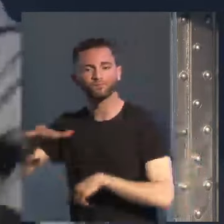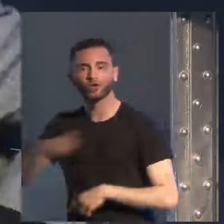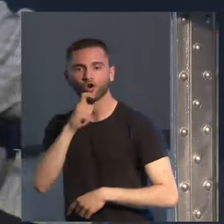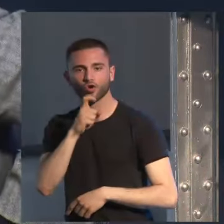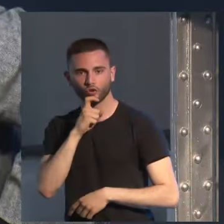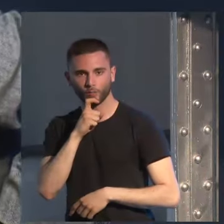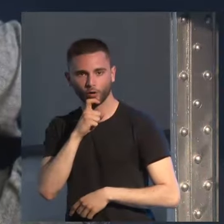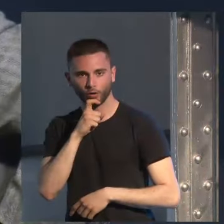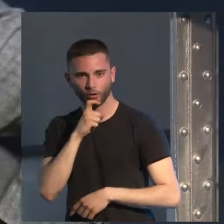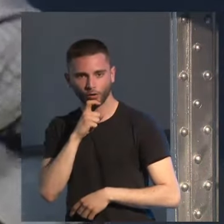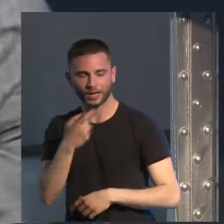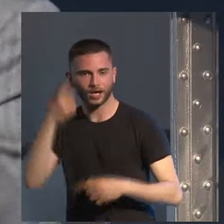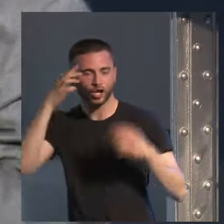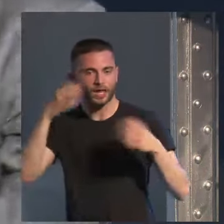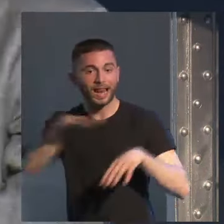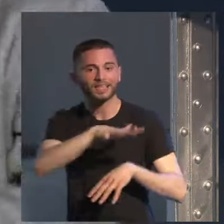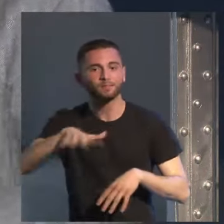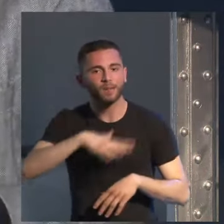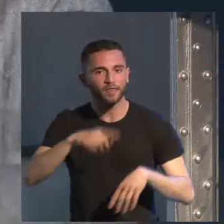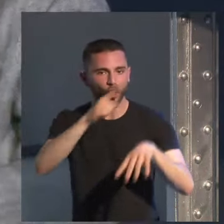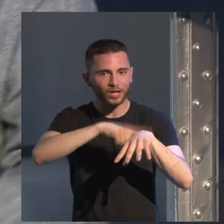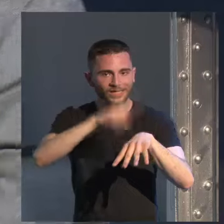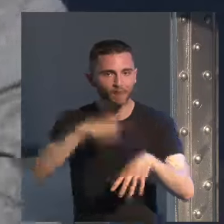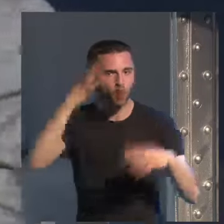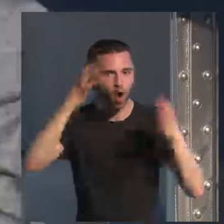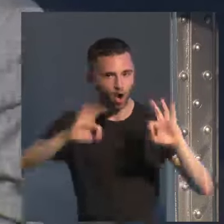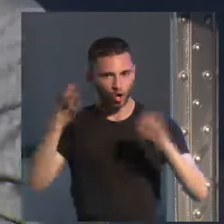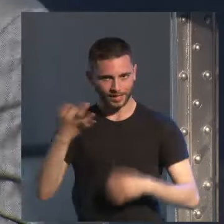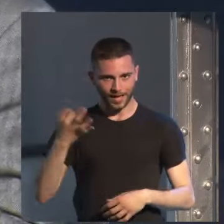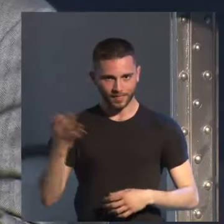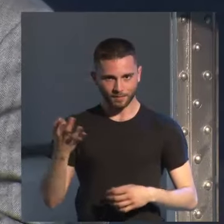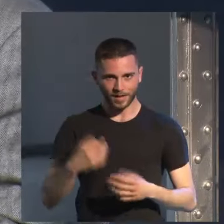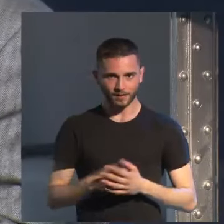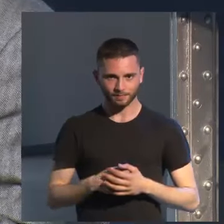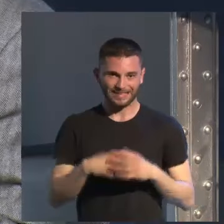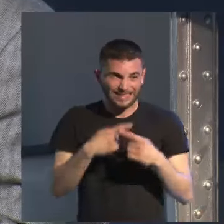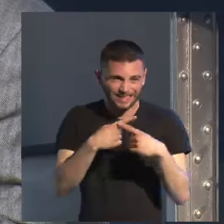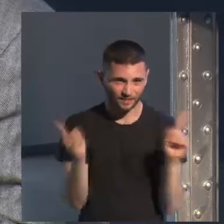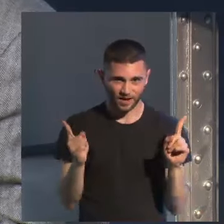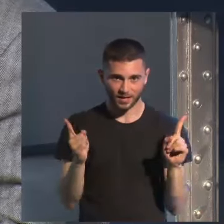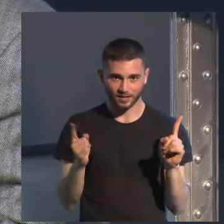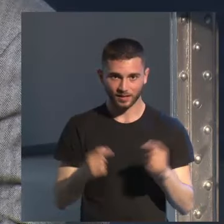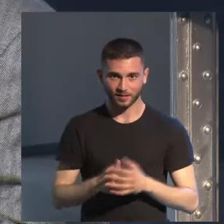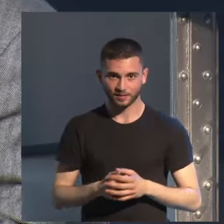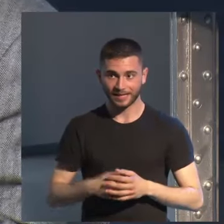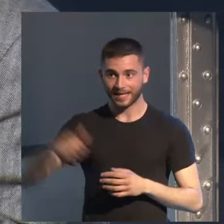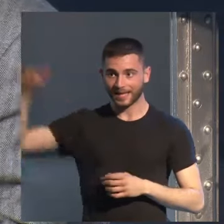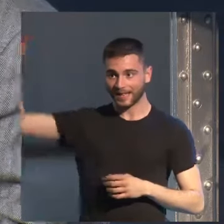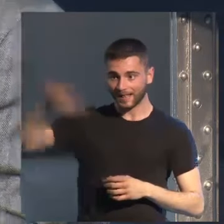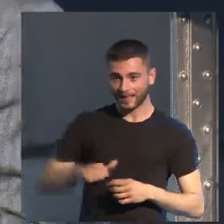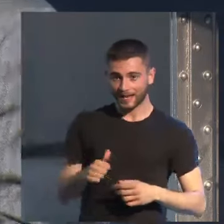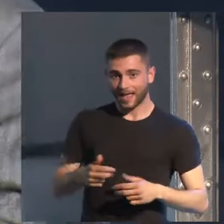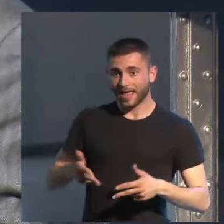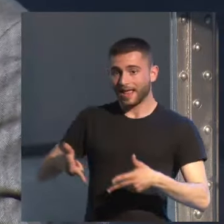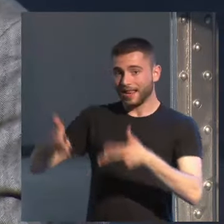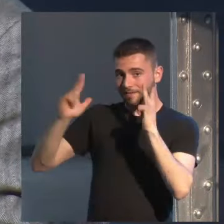sentido del espacio es diferente y el del tiempo, sobre todo, es muy diferente. No tienes la libertad en el cine que tienes en la novela. La